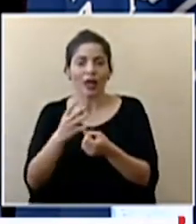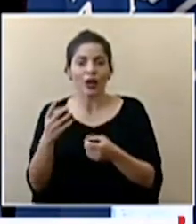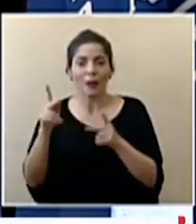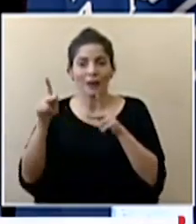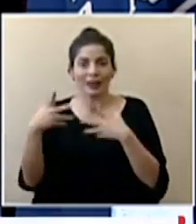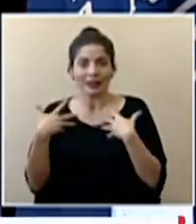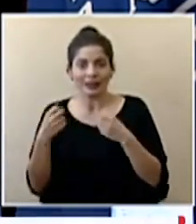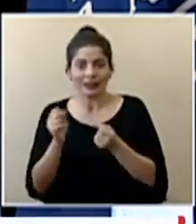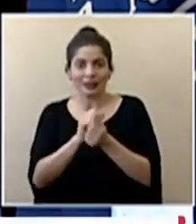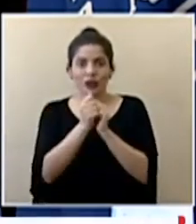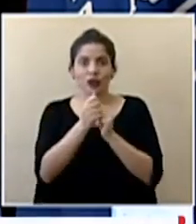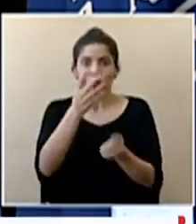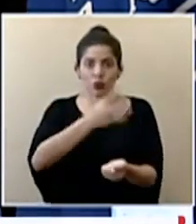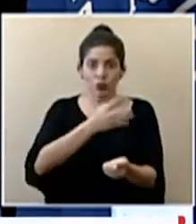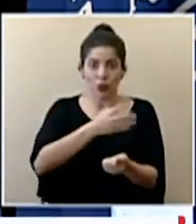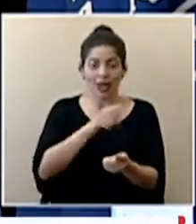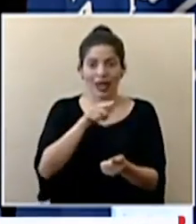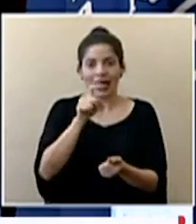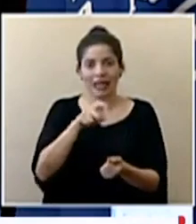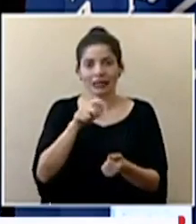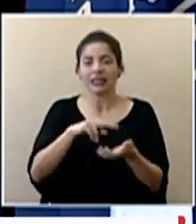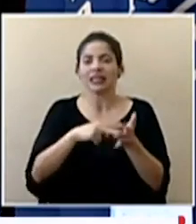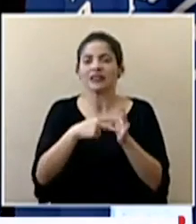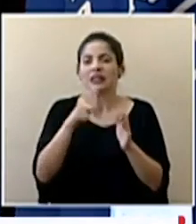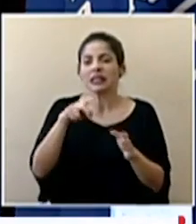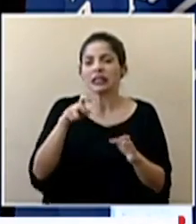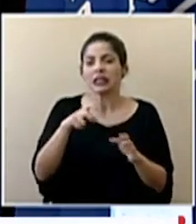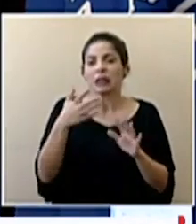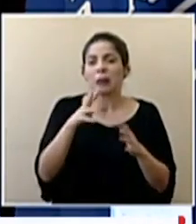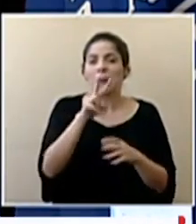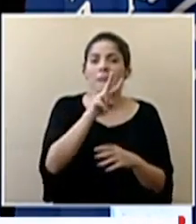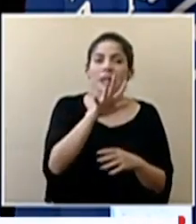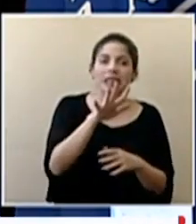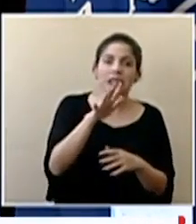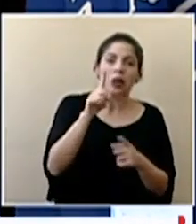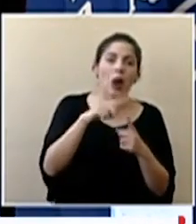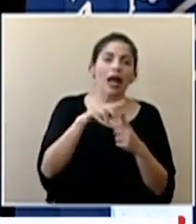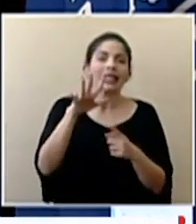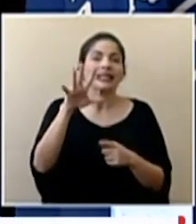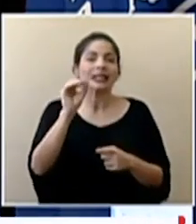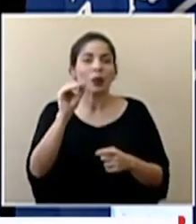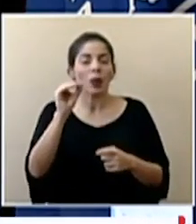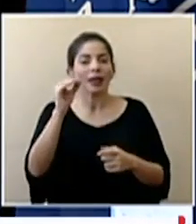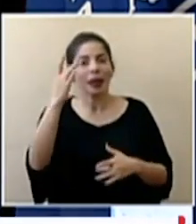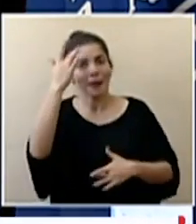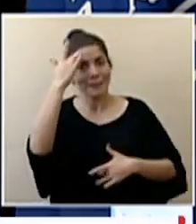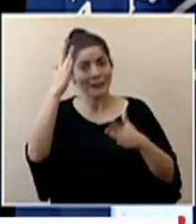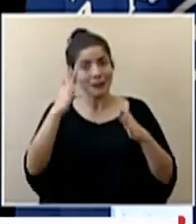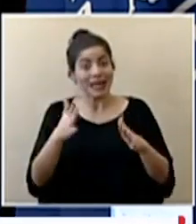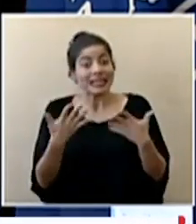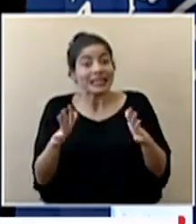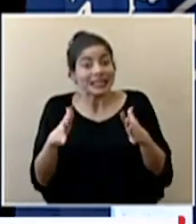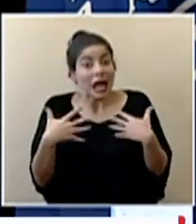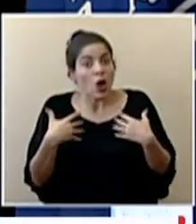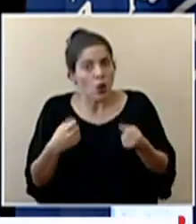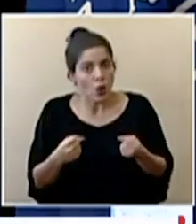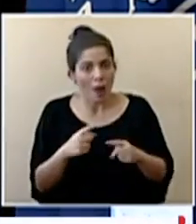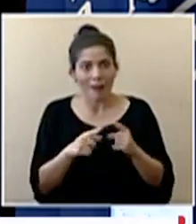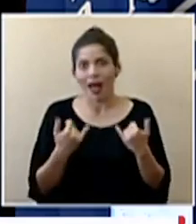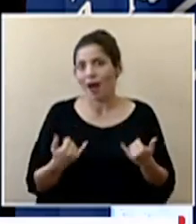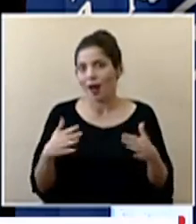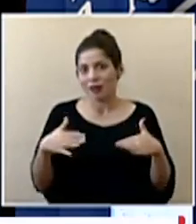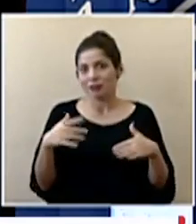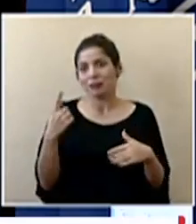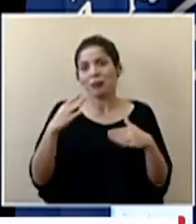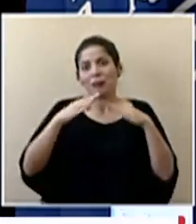con lo cual necesitamos entre 25 y 50 pacientes ya recuperados todavía no hemos llegado ni a